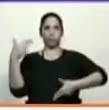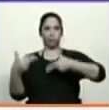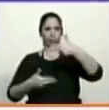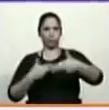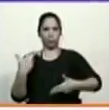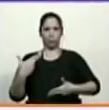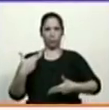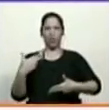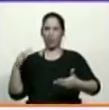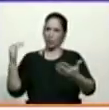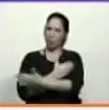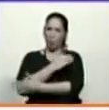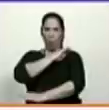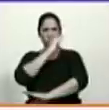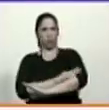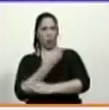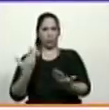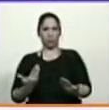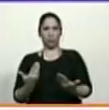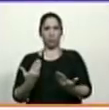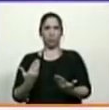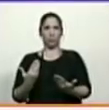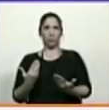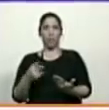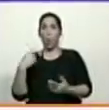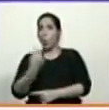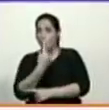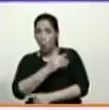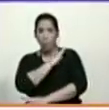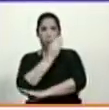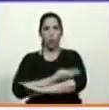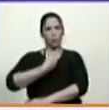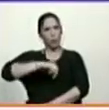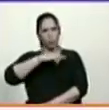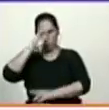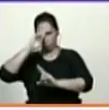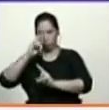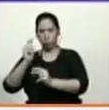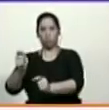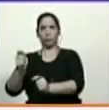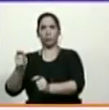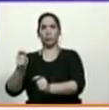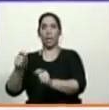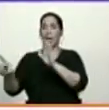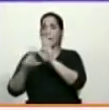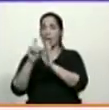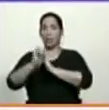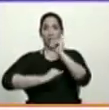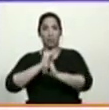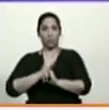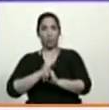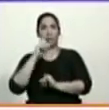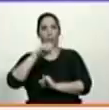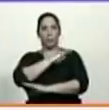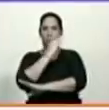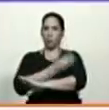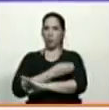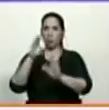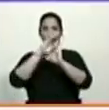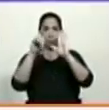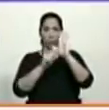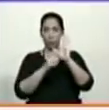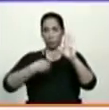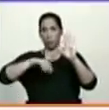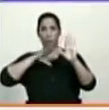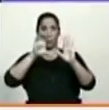por la vía de la fuerza pero la única fuerza que nosotros reconocemos es la fuerza de la ley internacional y la fuerza de la constitución